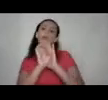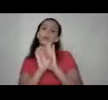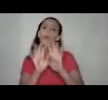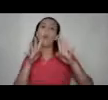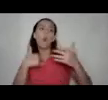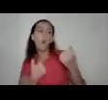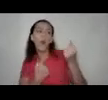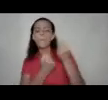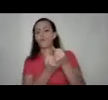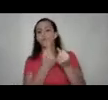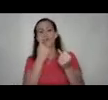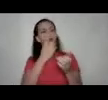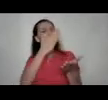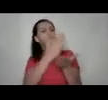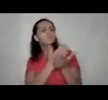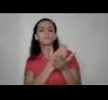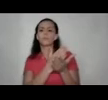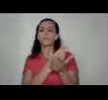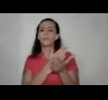apoyamos para detener o para